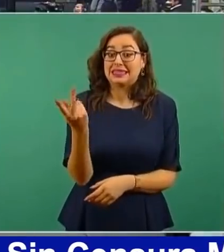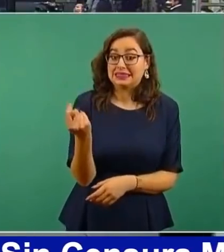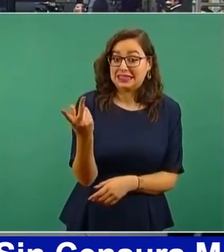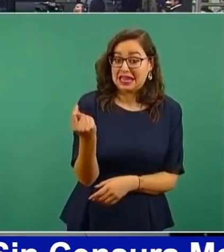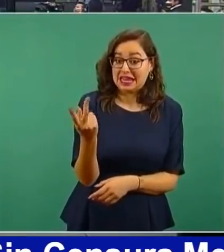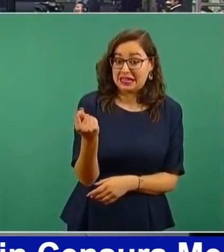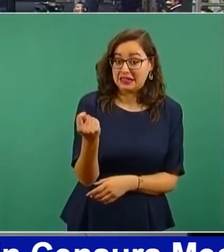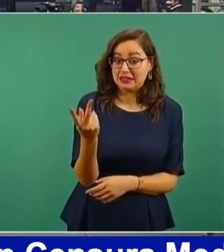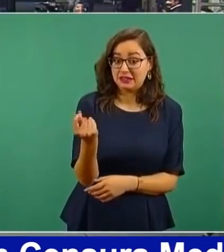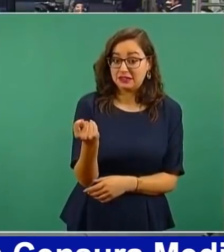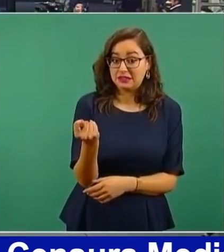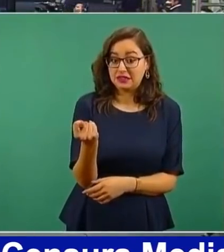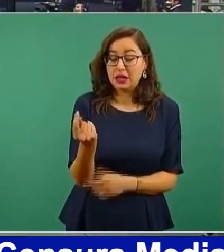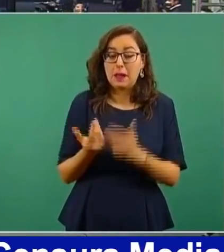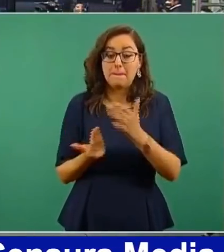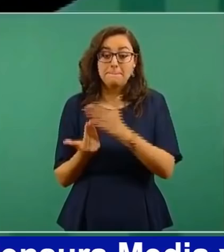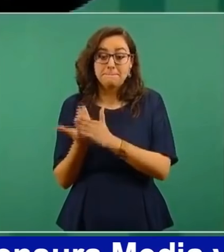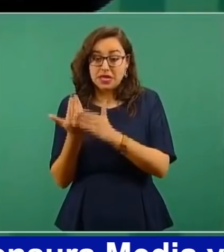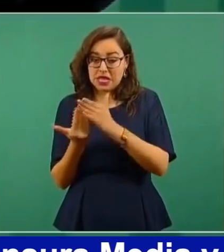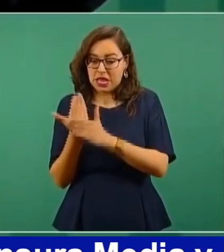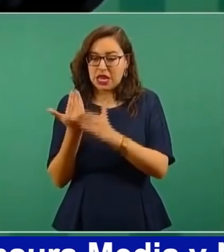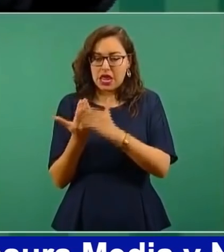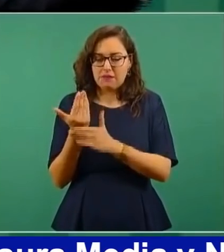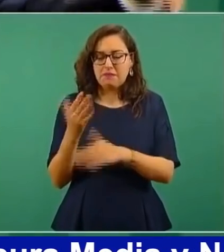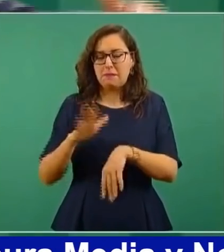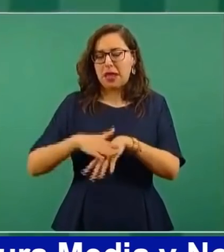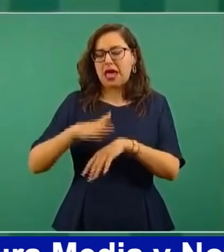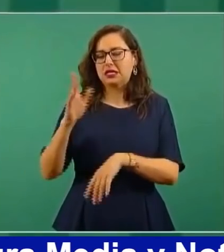mañana los reúnen a todos los